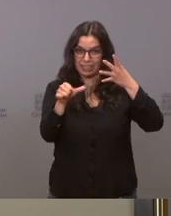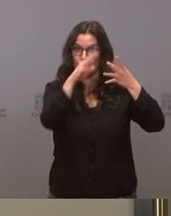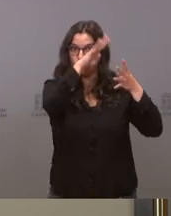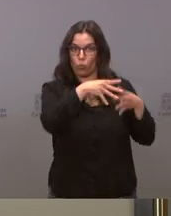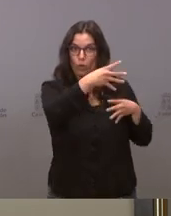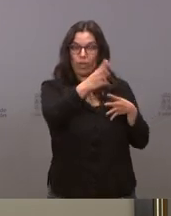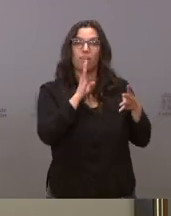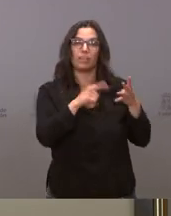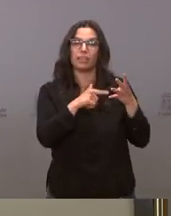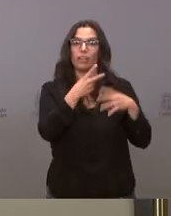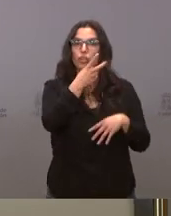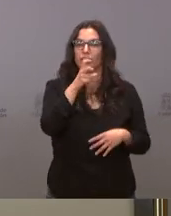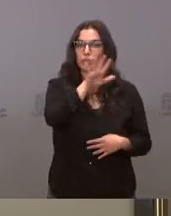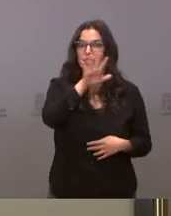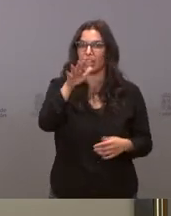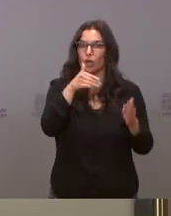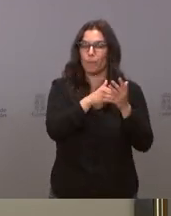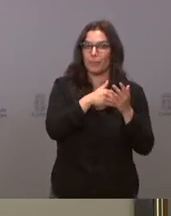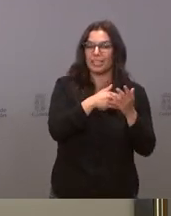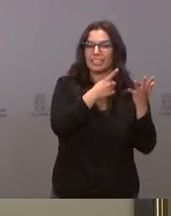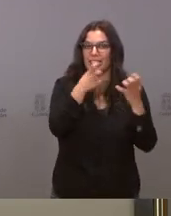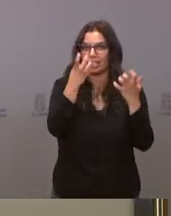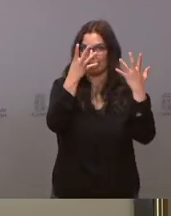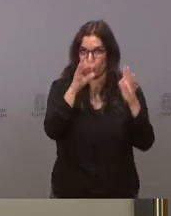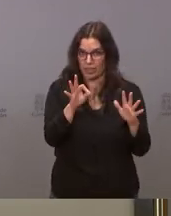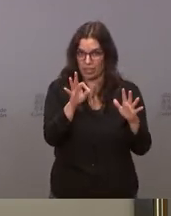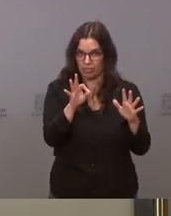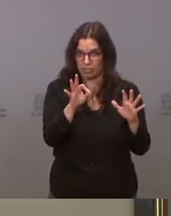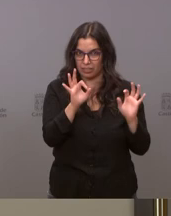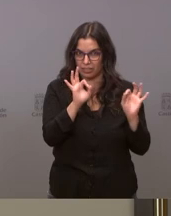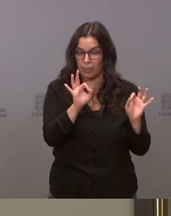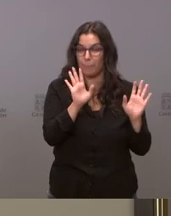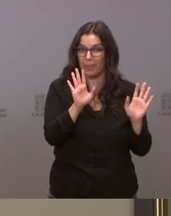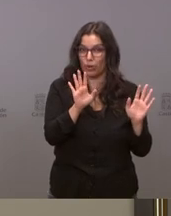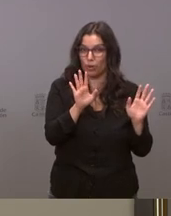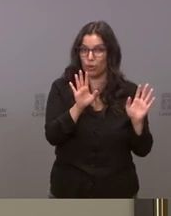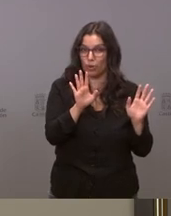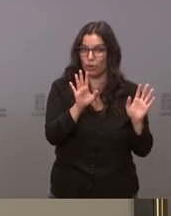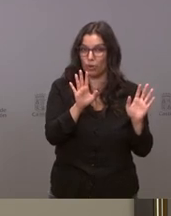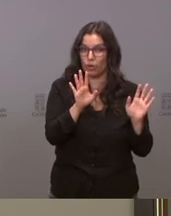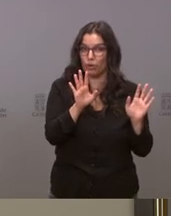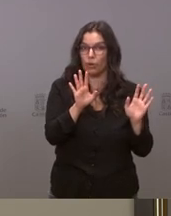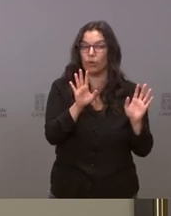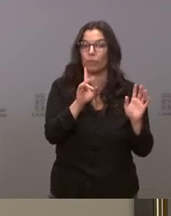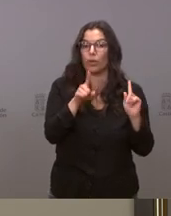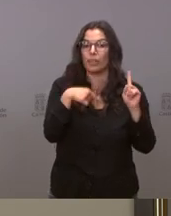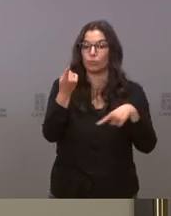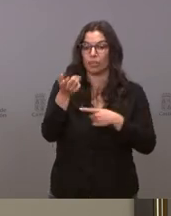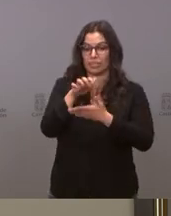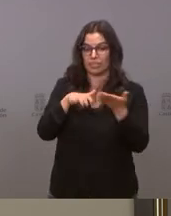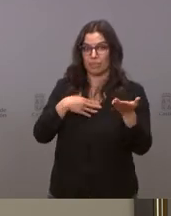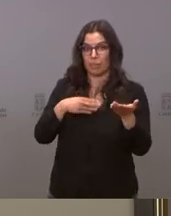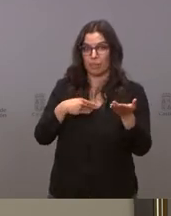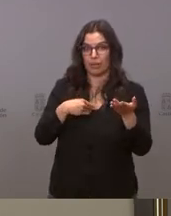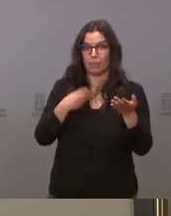que recibieron 255.690 sin embargo en la nota de es la